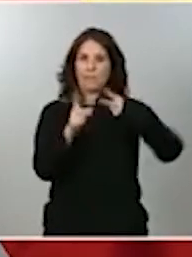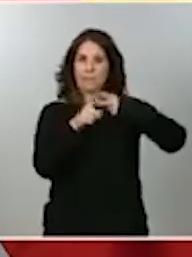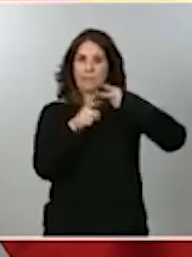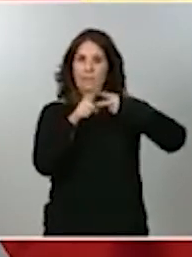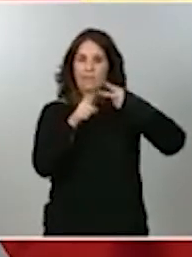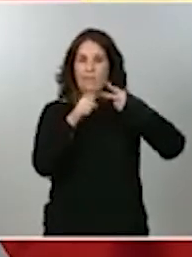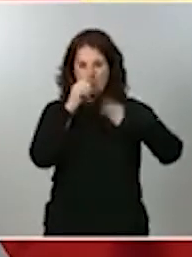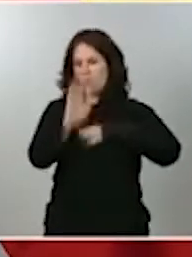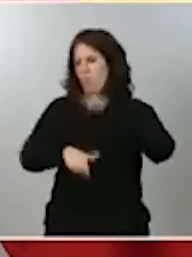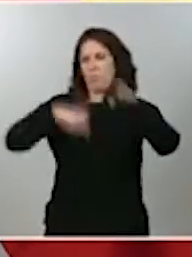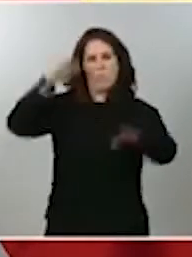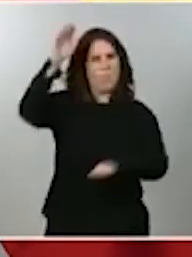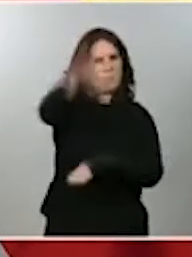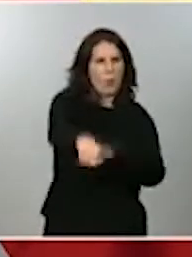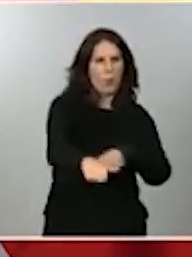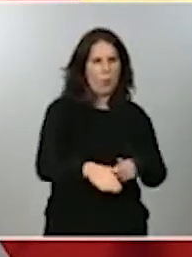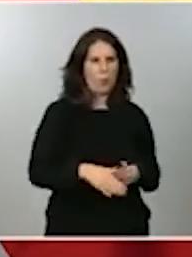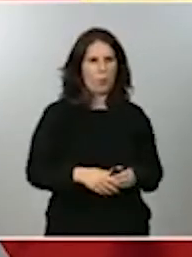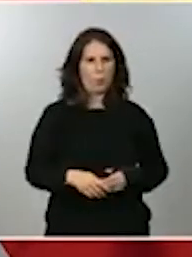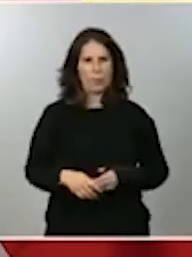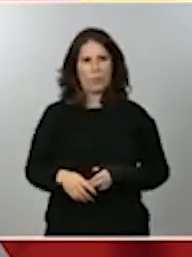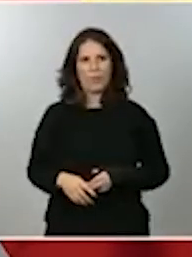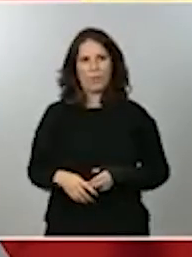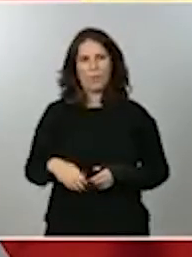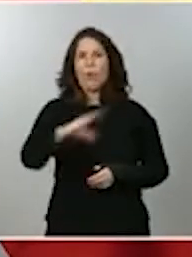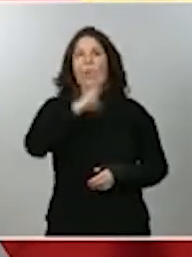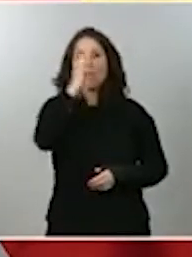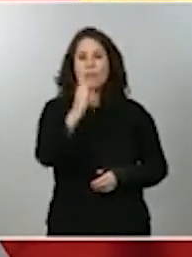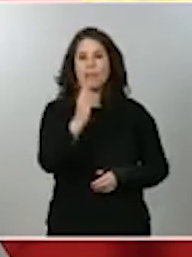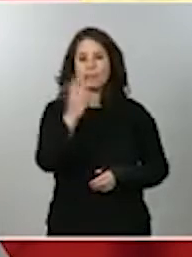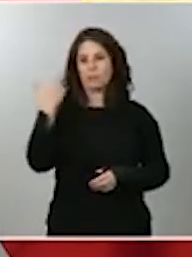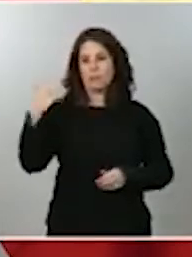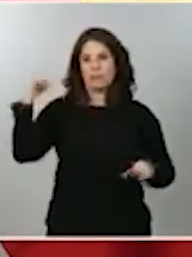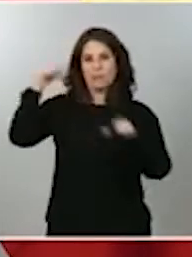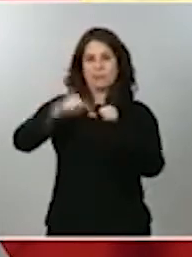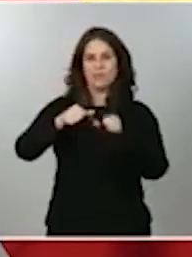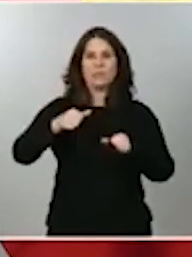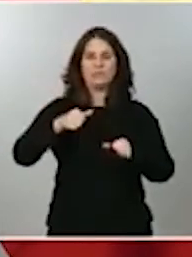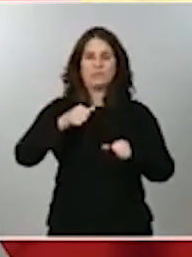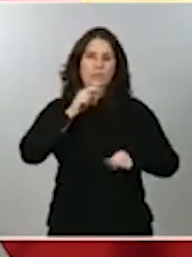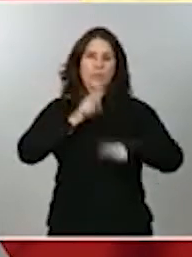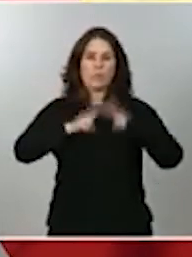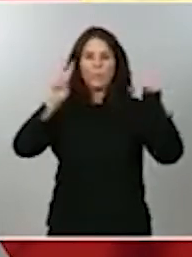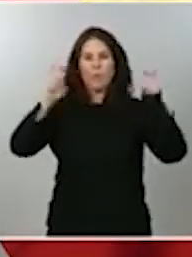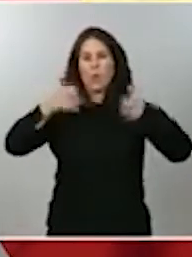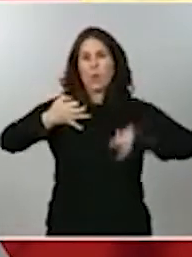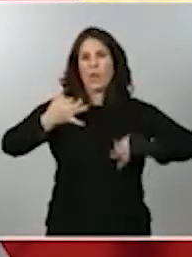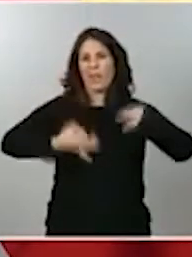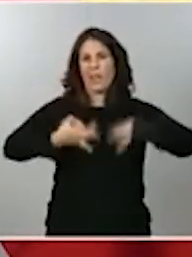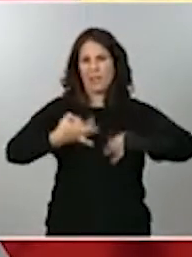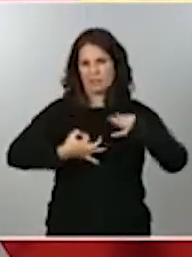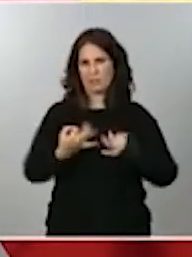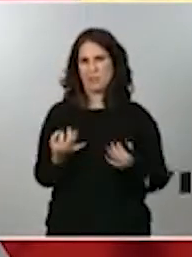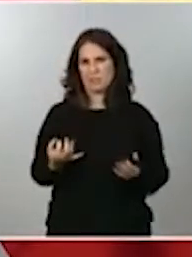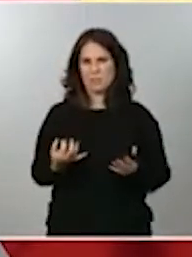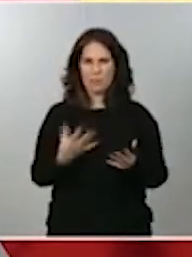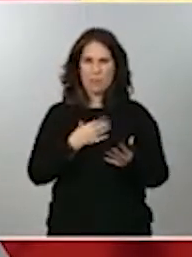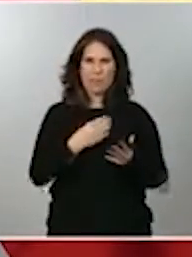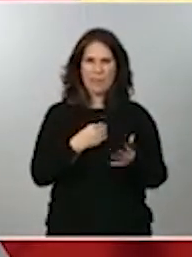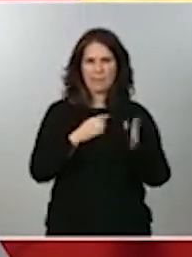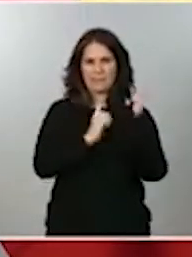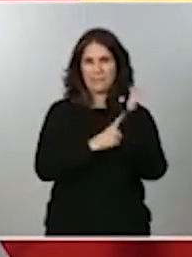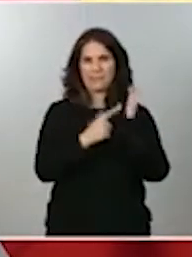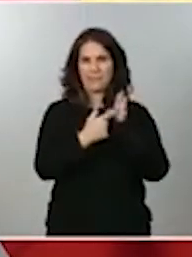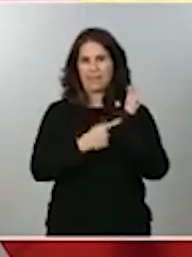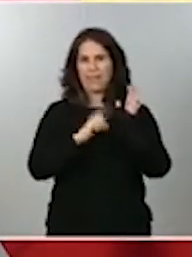Lo que hacemos es eliminar una aberración que es jurídica. Digamos que toda la época democrática ha transitado con